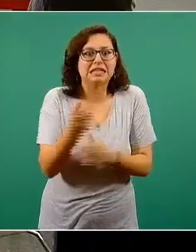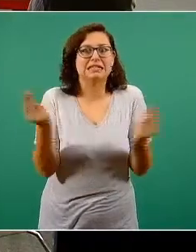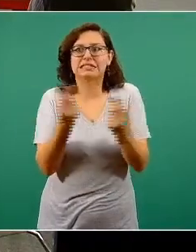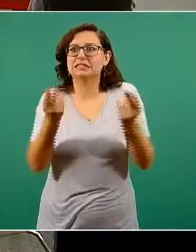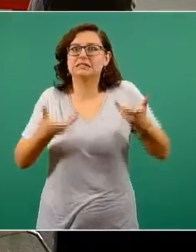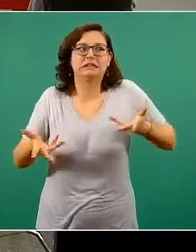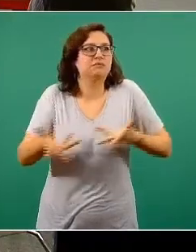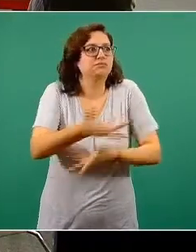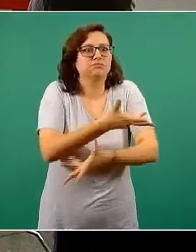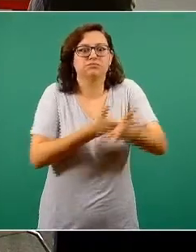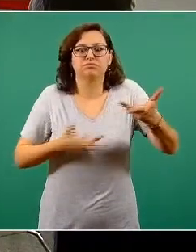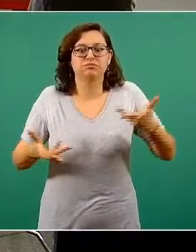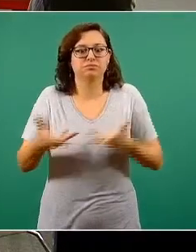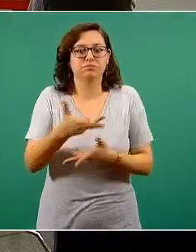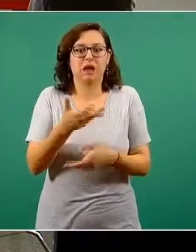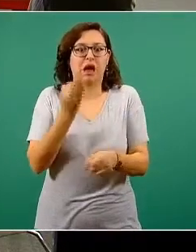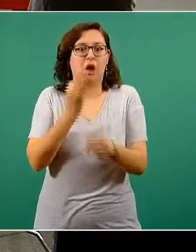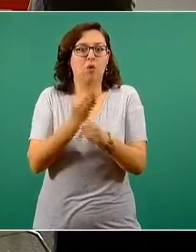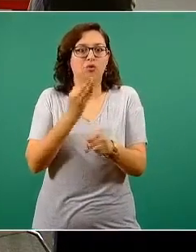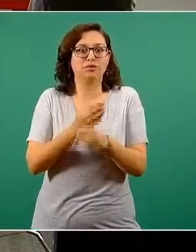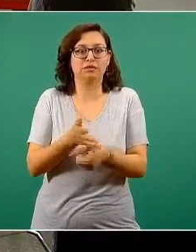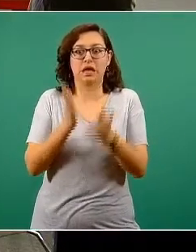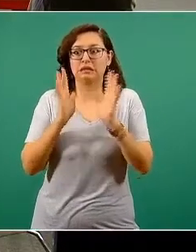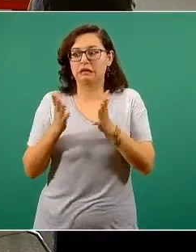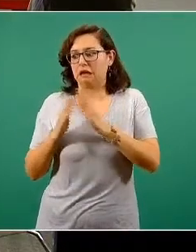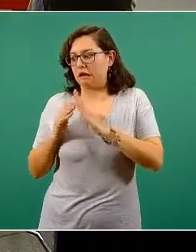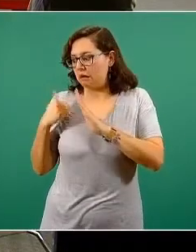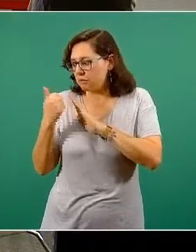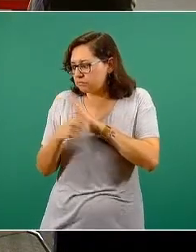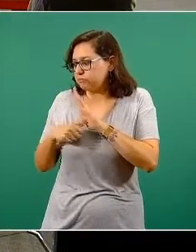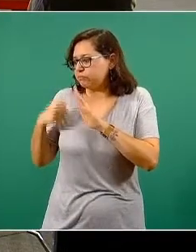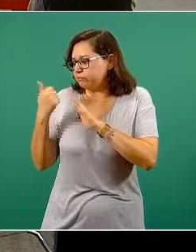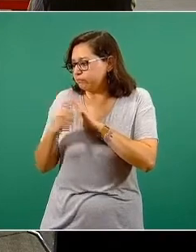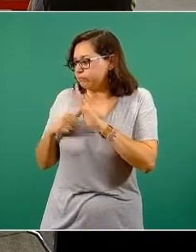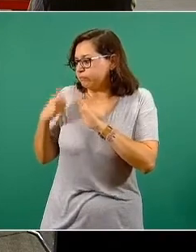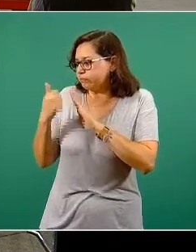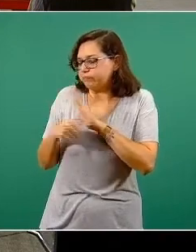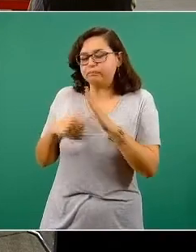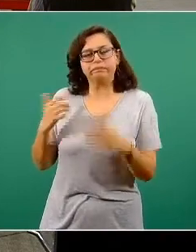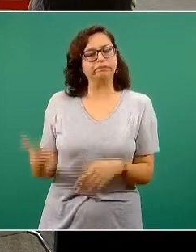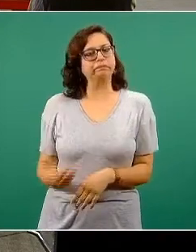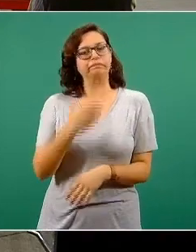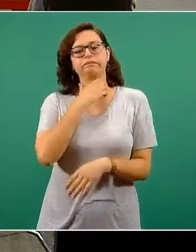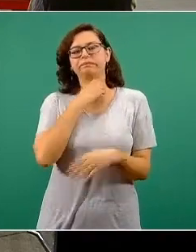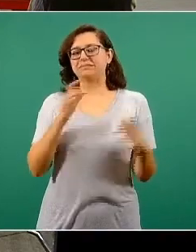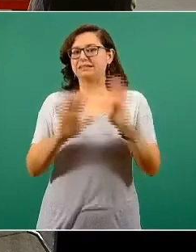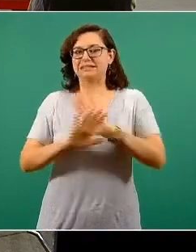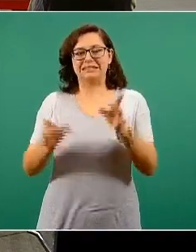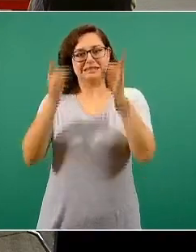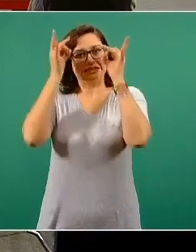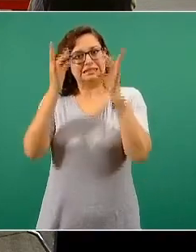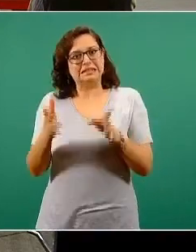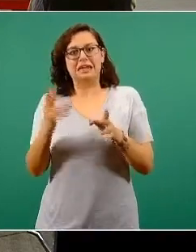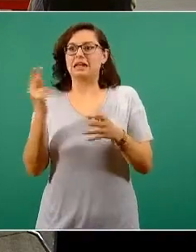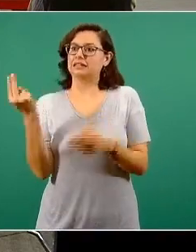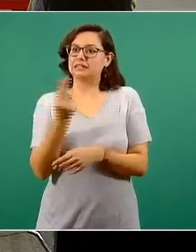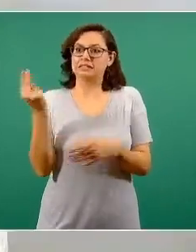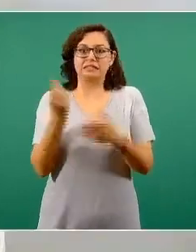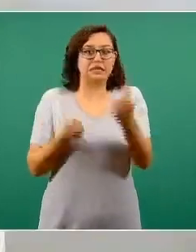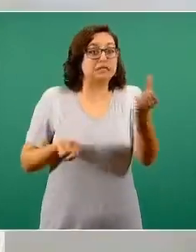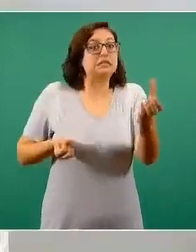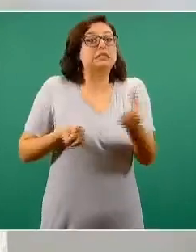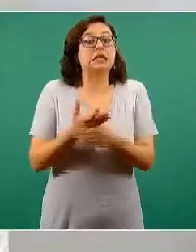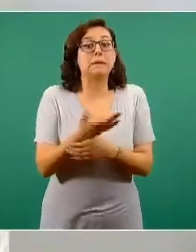saturados de estar en el espacio personal, en el espacio privado y necesitamos esta interacción con